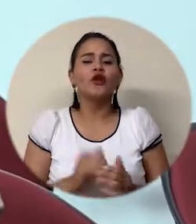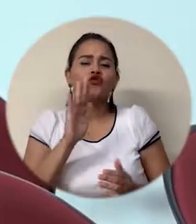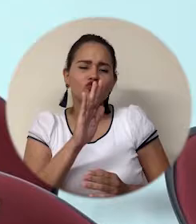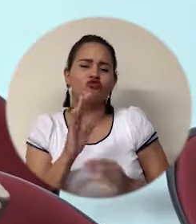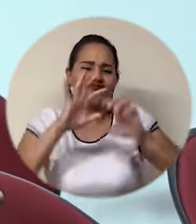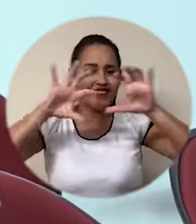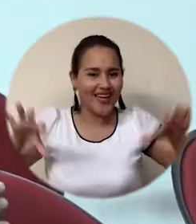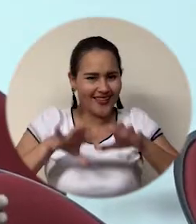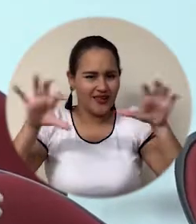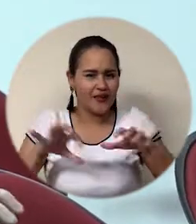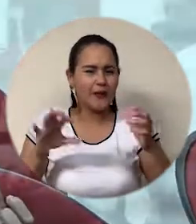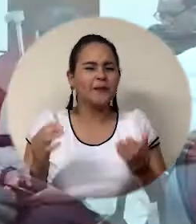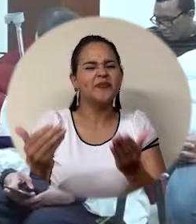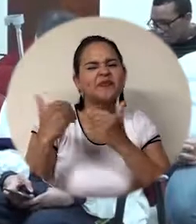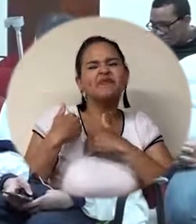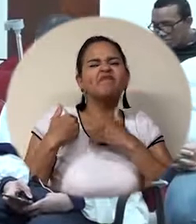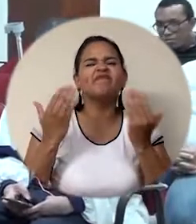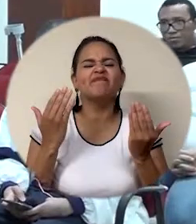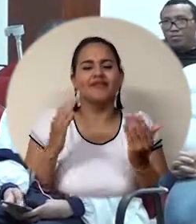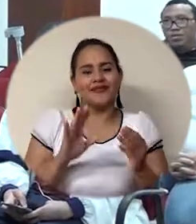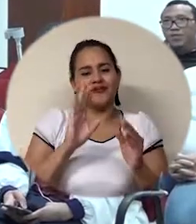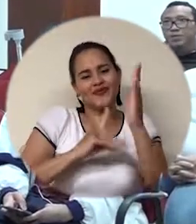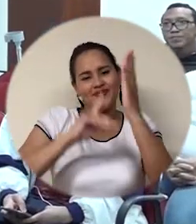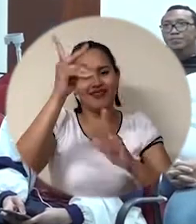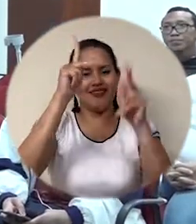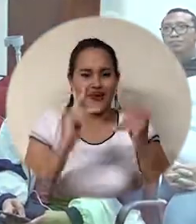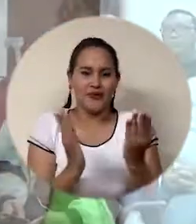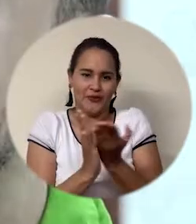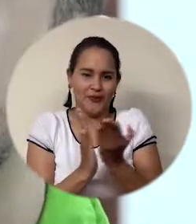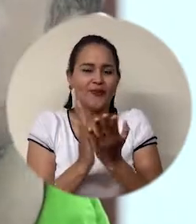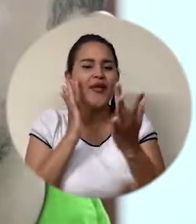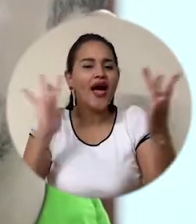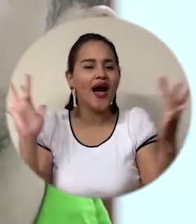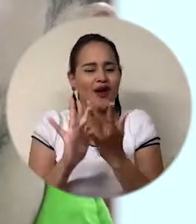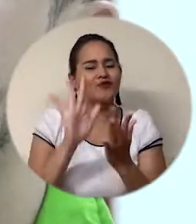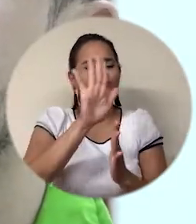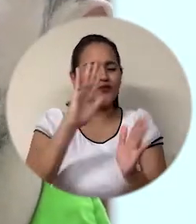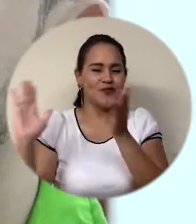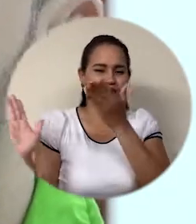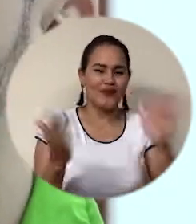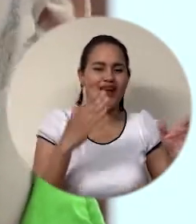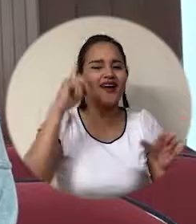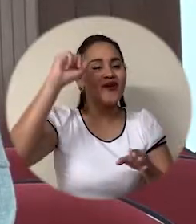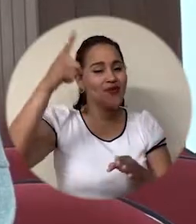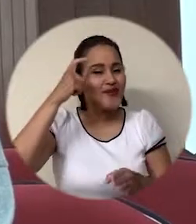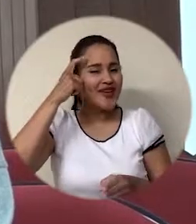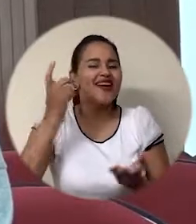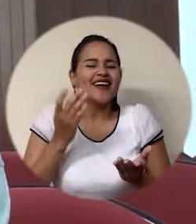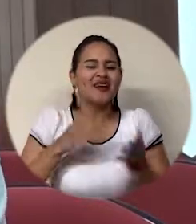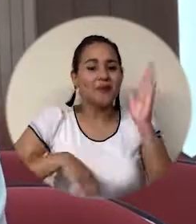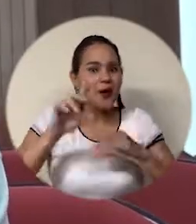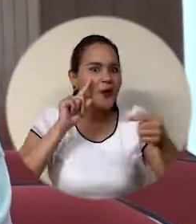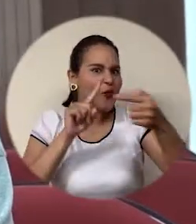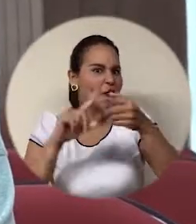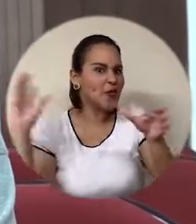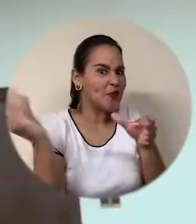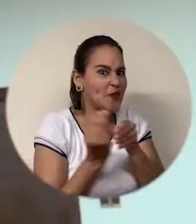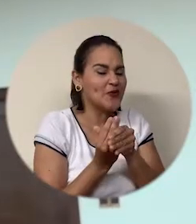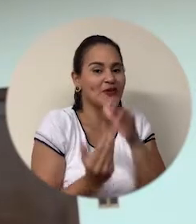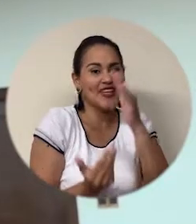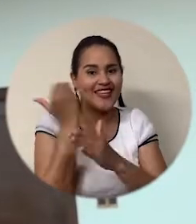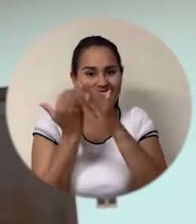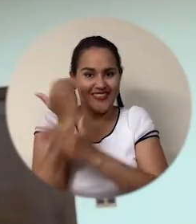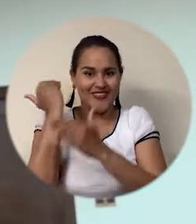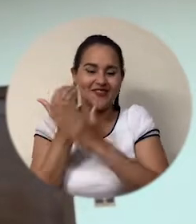y que ha hecho una labor muy exitosa. La jornada liderada por la Dirección de Desarrollo Estudiantil hace parte de las políticas de inclusión del plan de gobierno por una